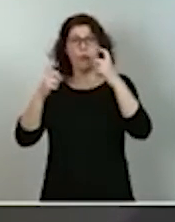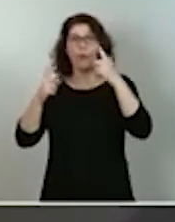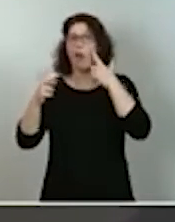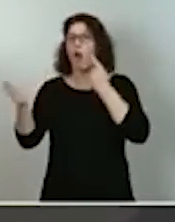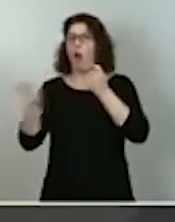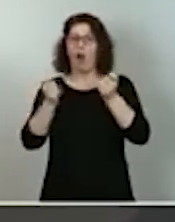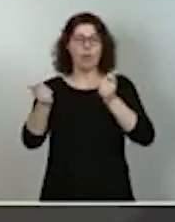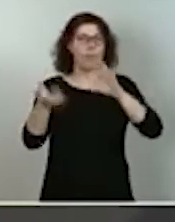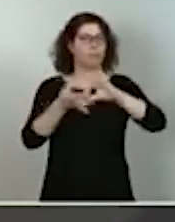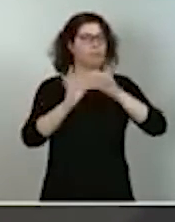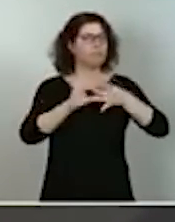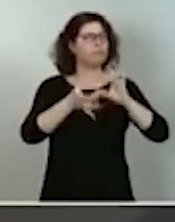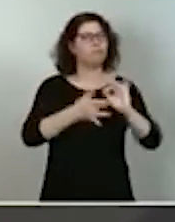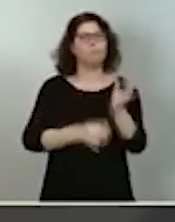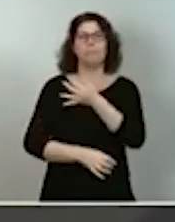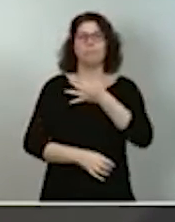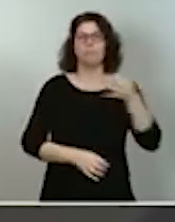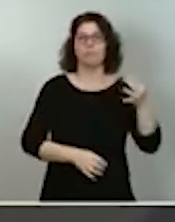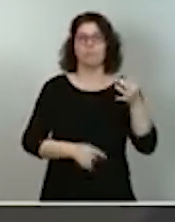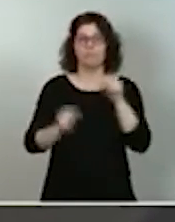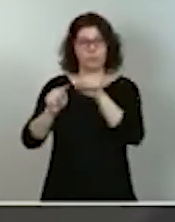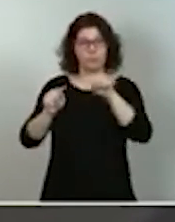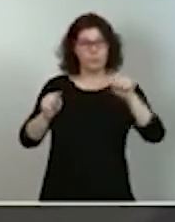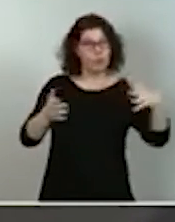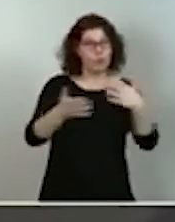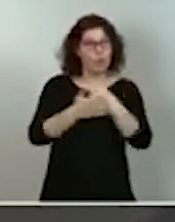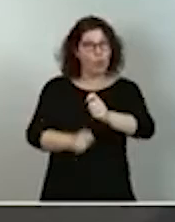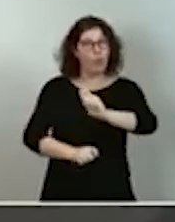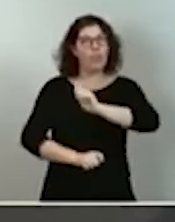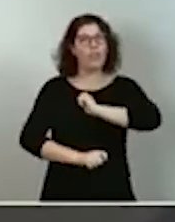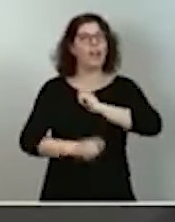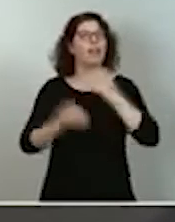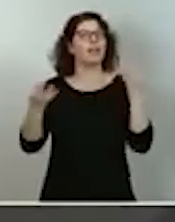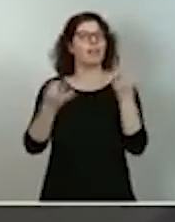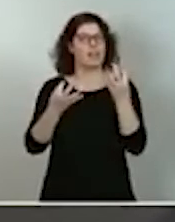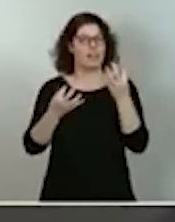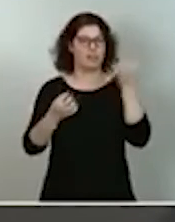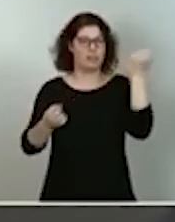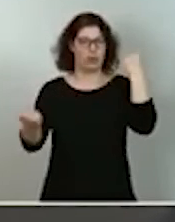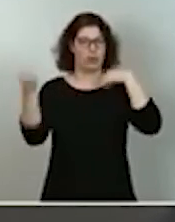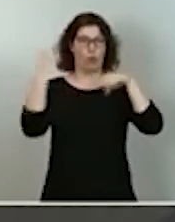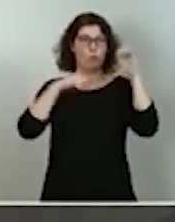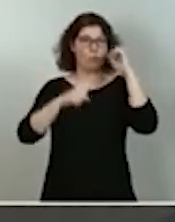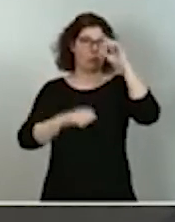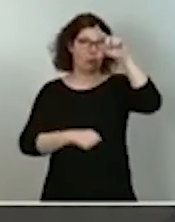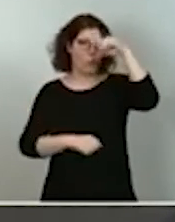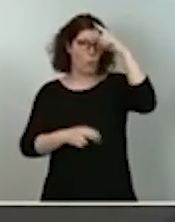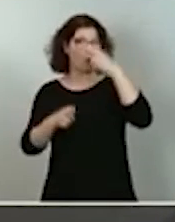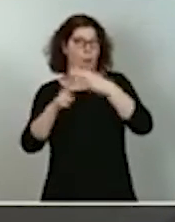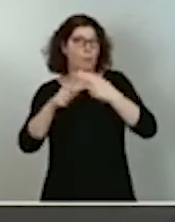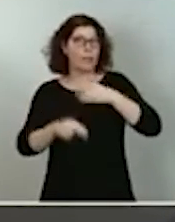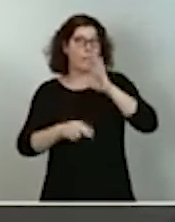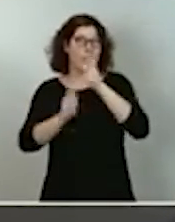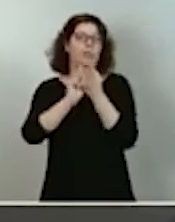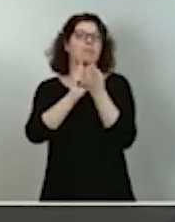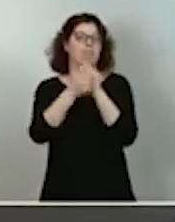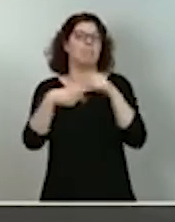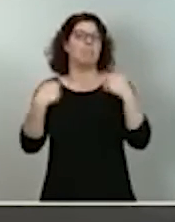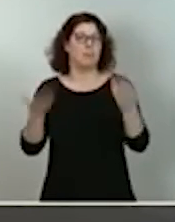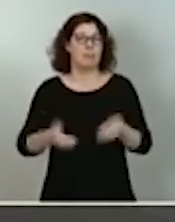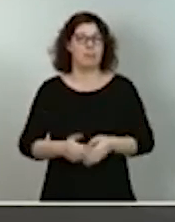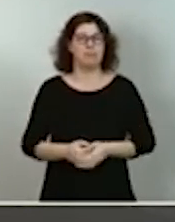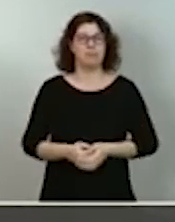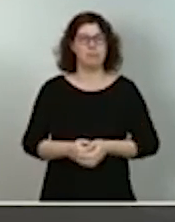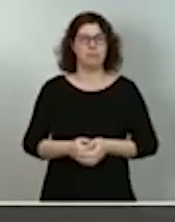traerá necesariamente un cambio también de comportamiento en la cultura política de nuestro país. La democracia